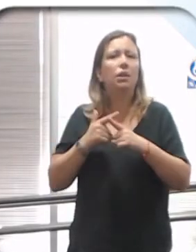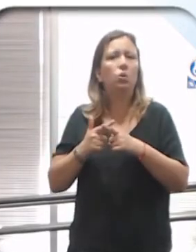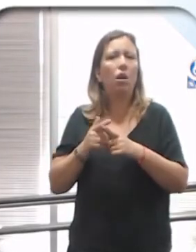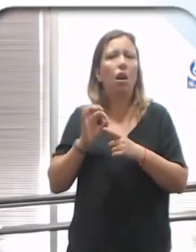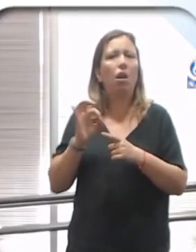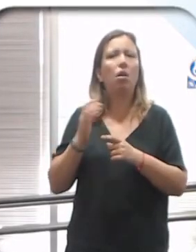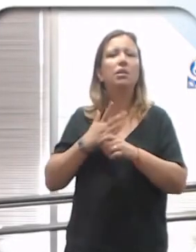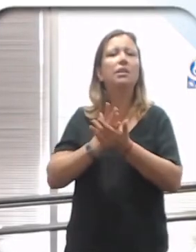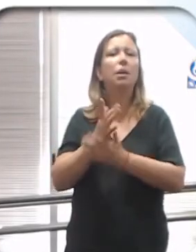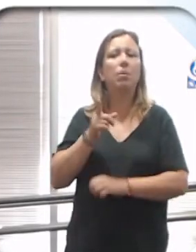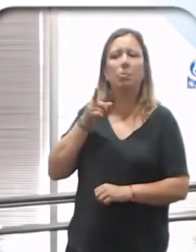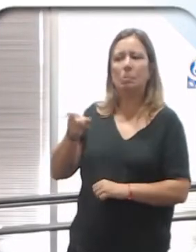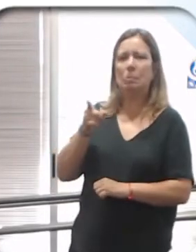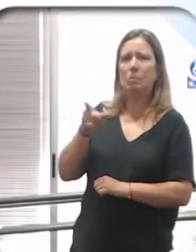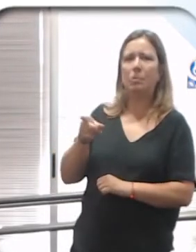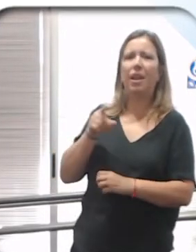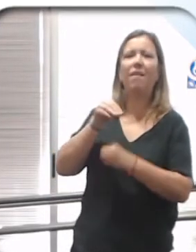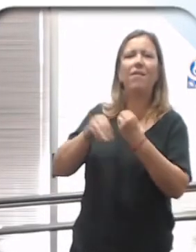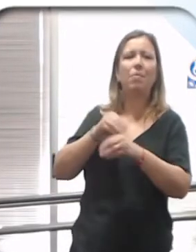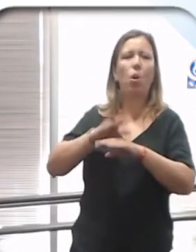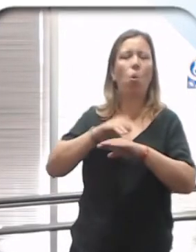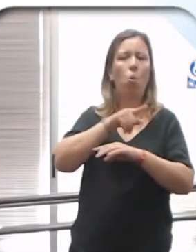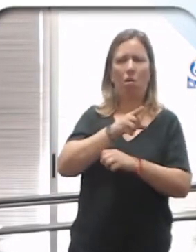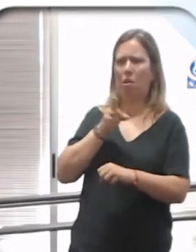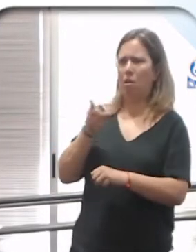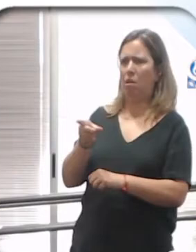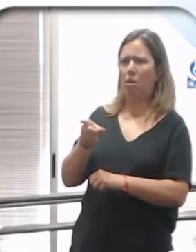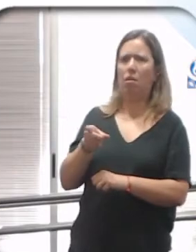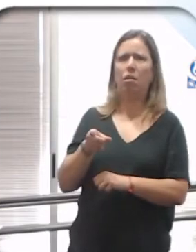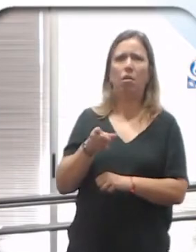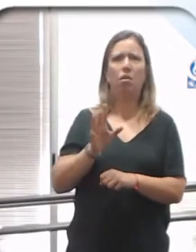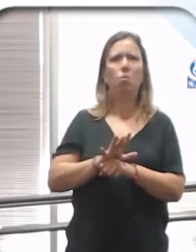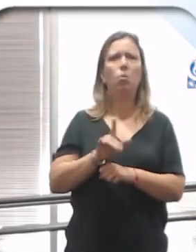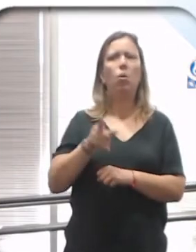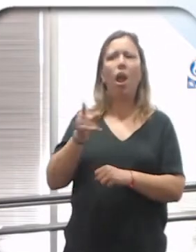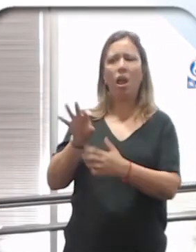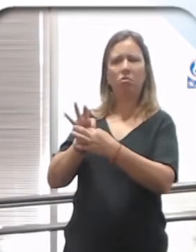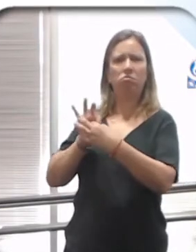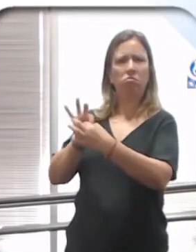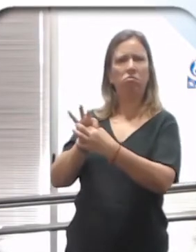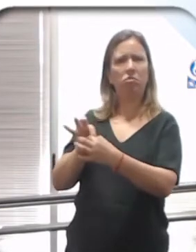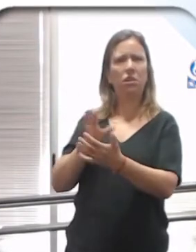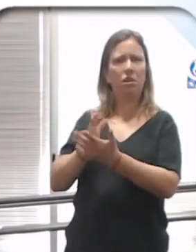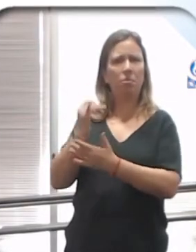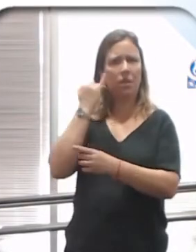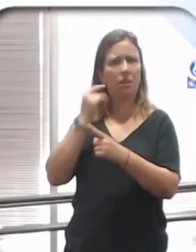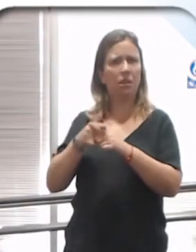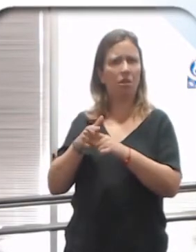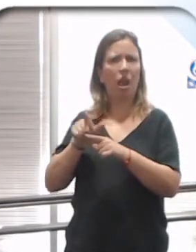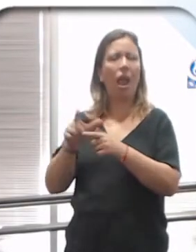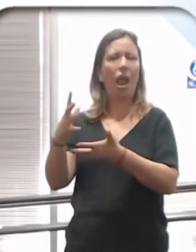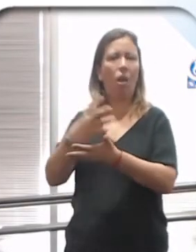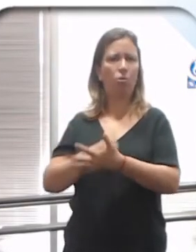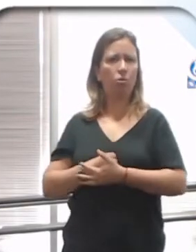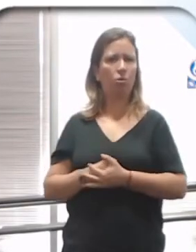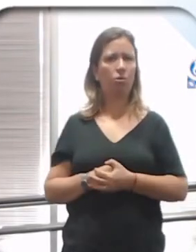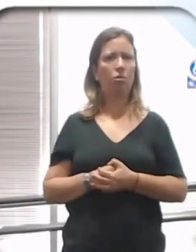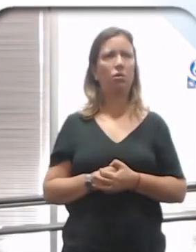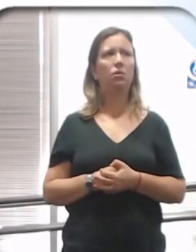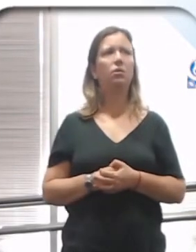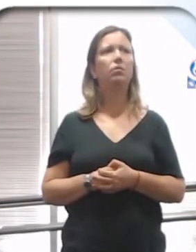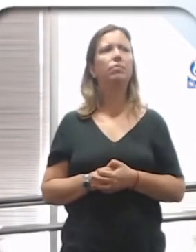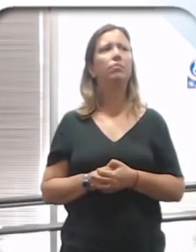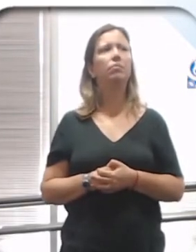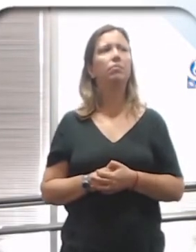también el dedo acusatorio de la familia creo que está ahí un poco, como estableciendo el vínculo desde esa mirada del abuso. ¿En